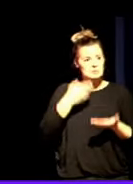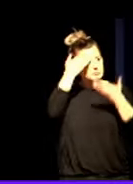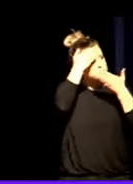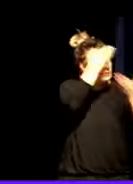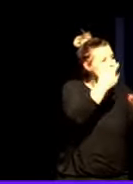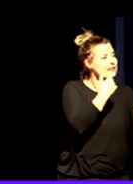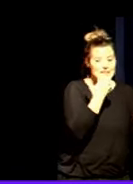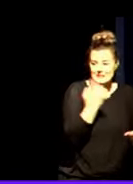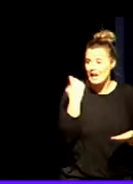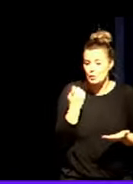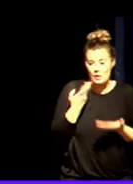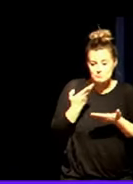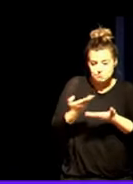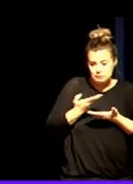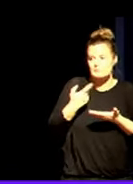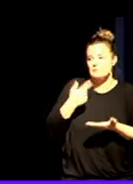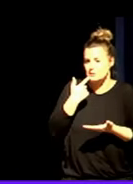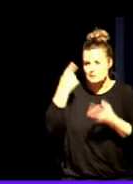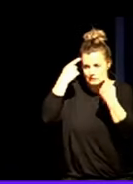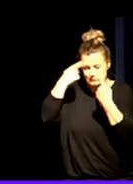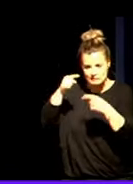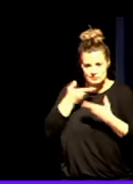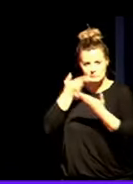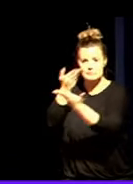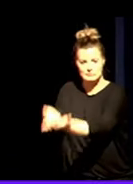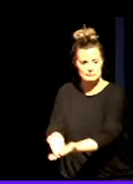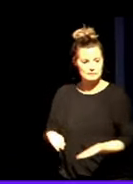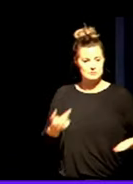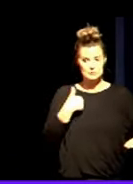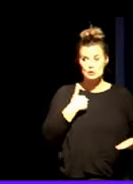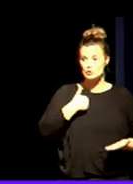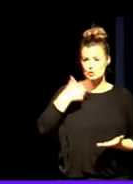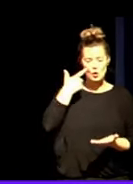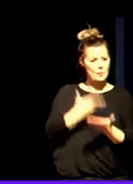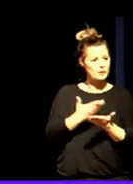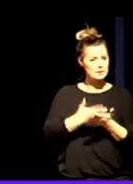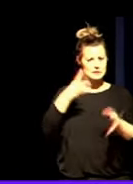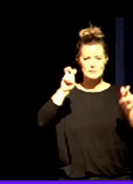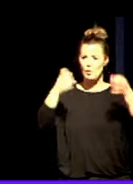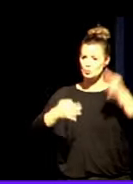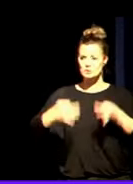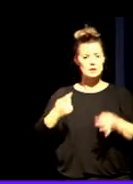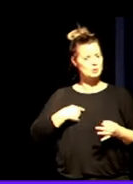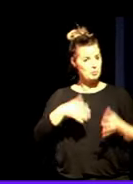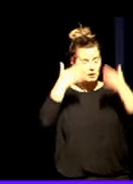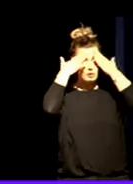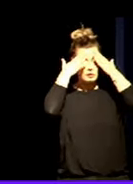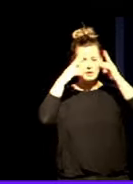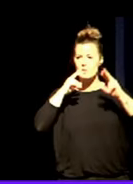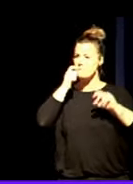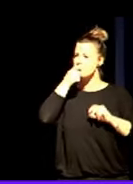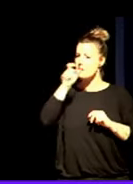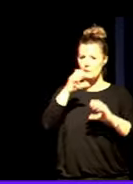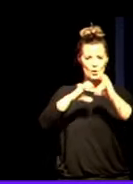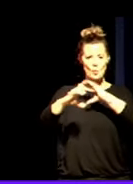yo que he trabajado en justicia juvenil durante muchos años comprobé me llevé las manos a la cabeza comprobé que la palabra comunicación